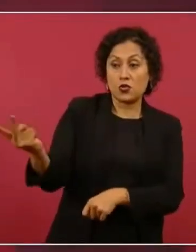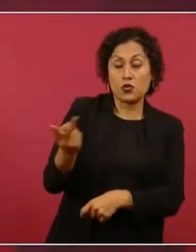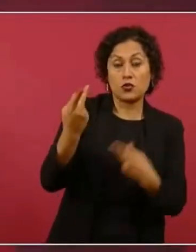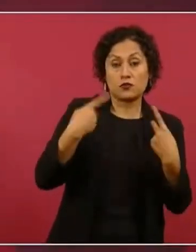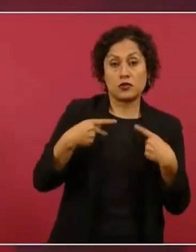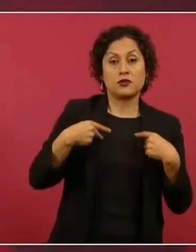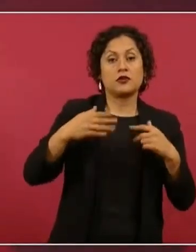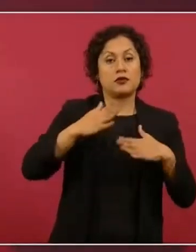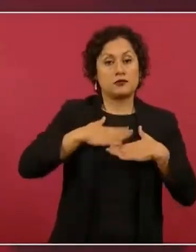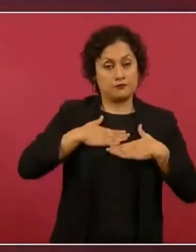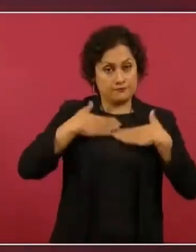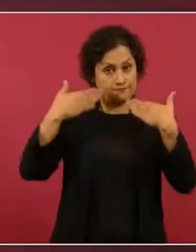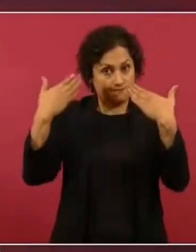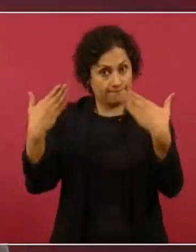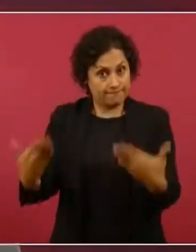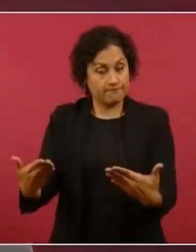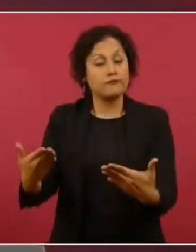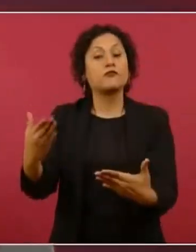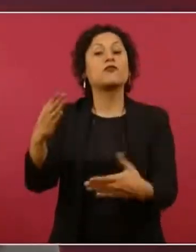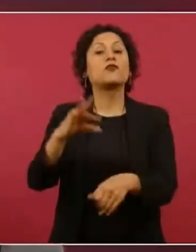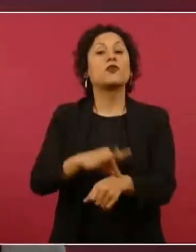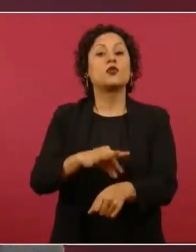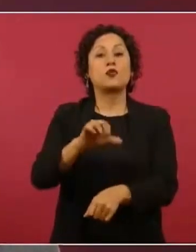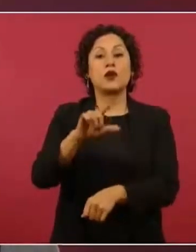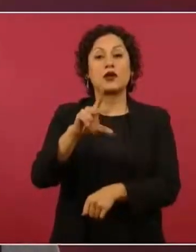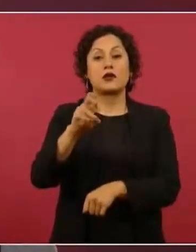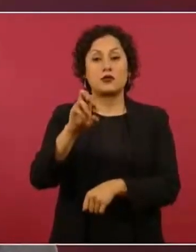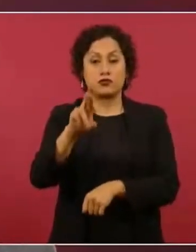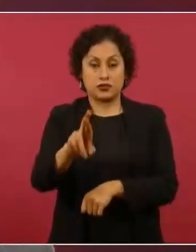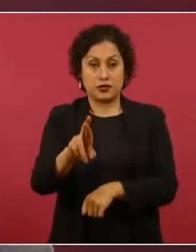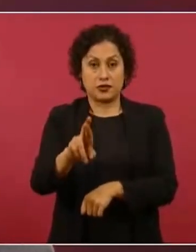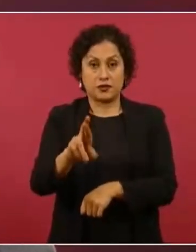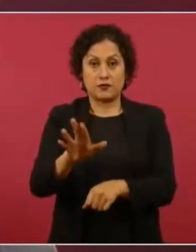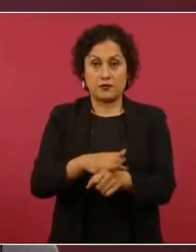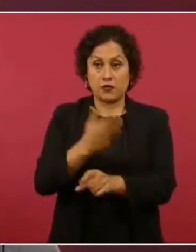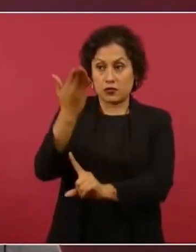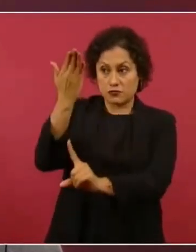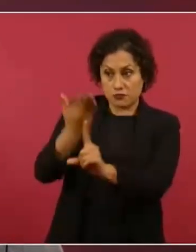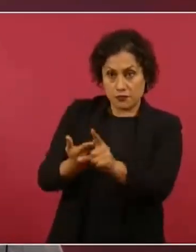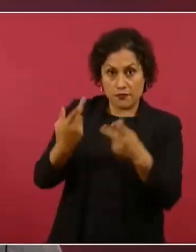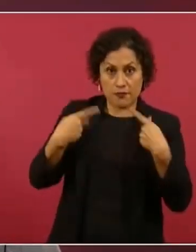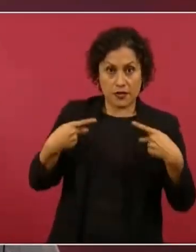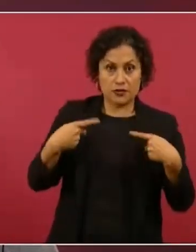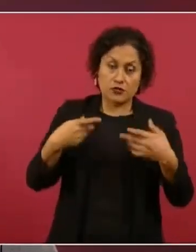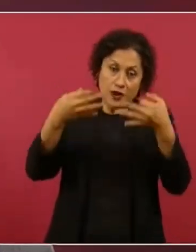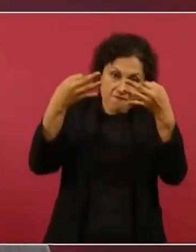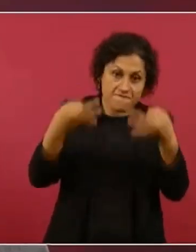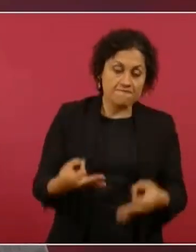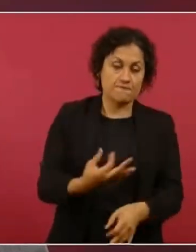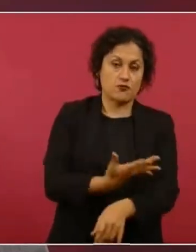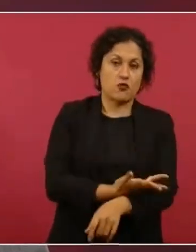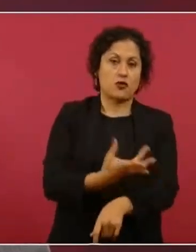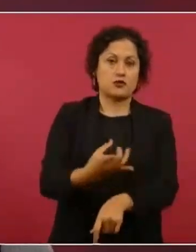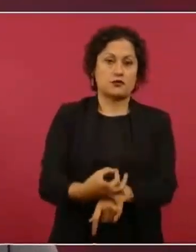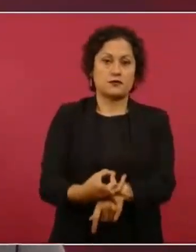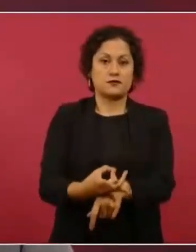al doctor Alcocer, que es una gente íntegra, honesta. Entonces,